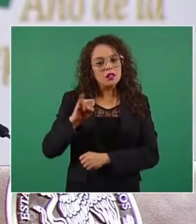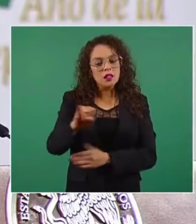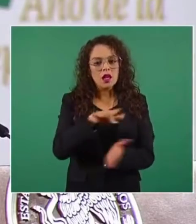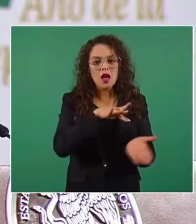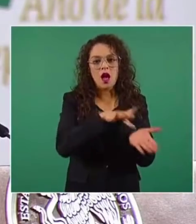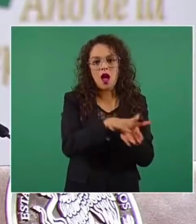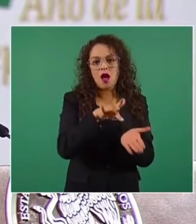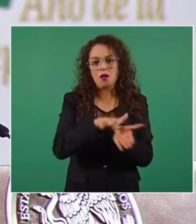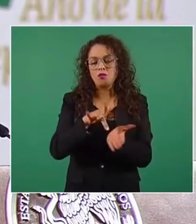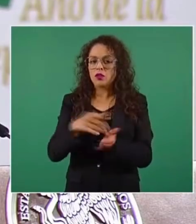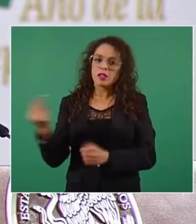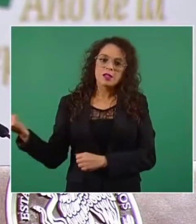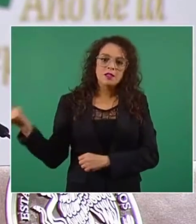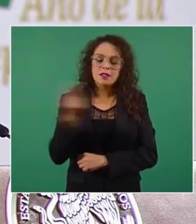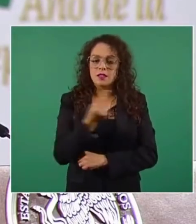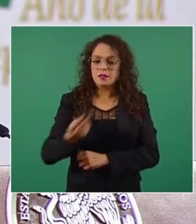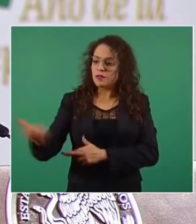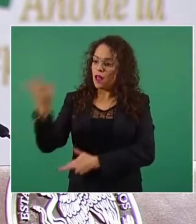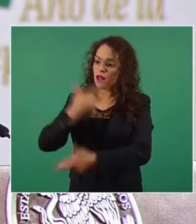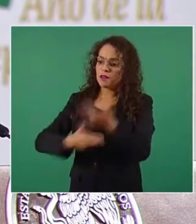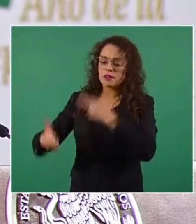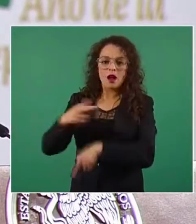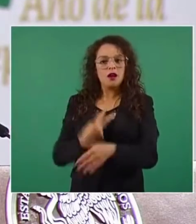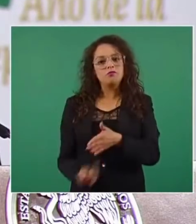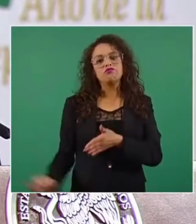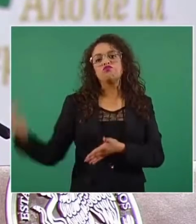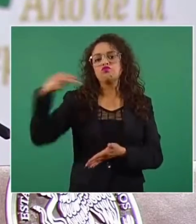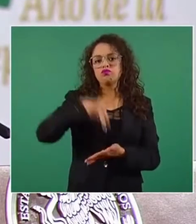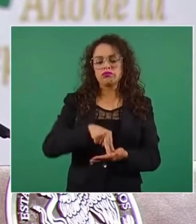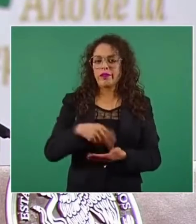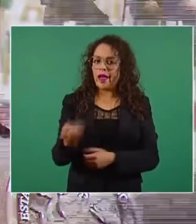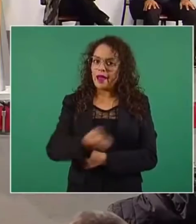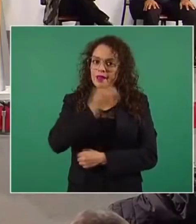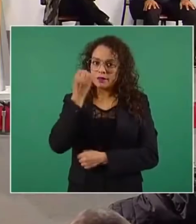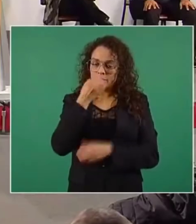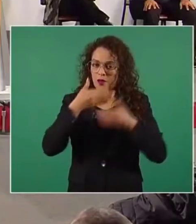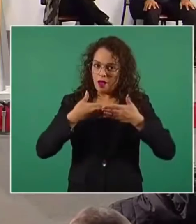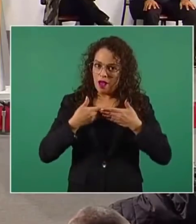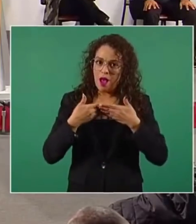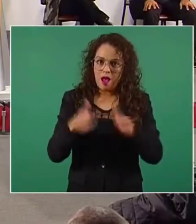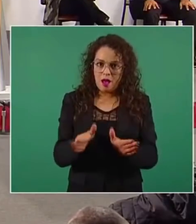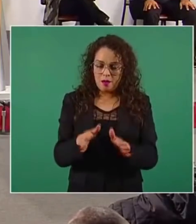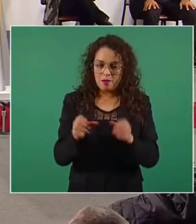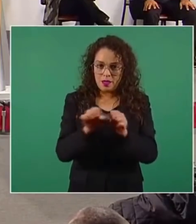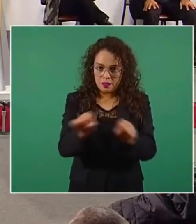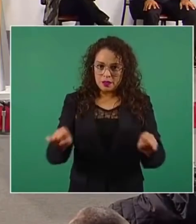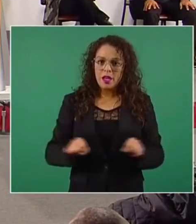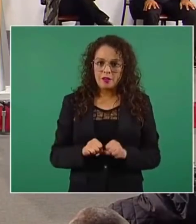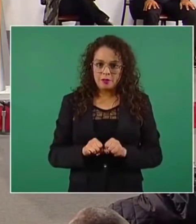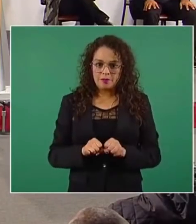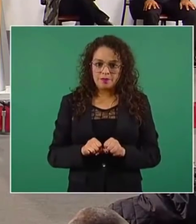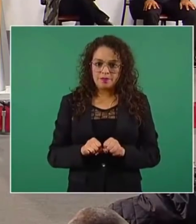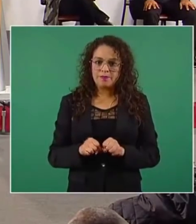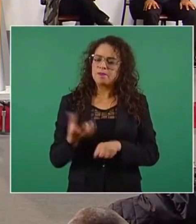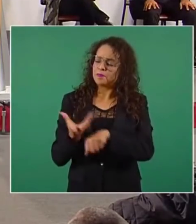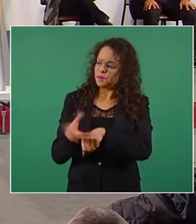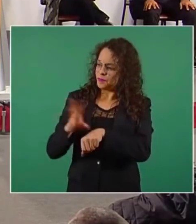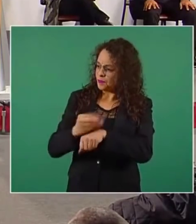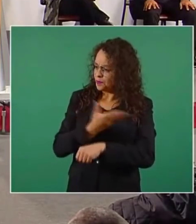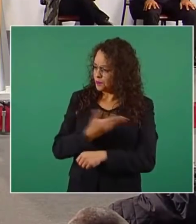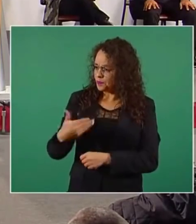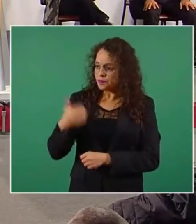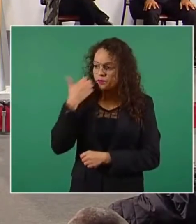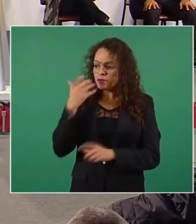presenciales. Y si me permite, señor presidente, de manera muy rápida, de esta